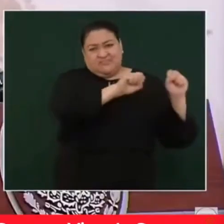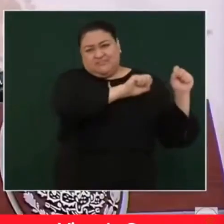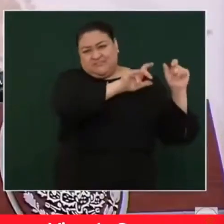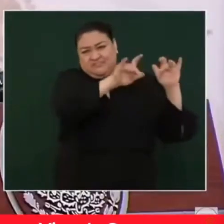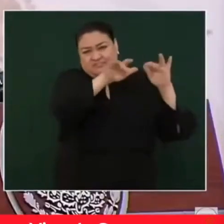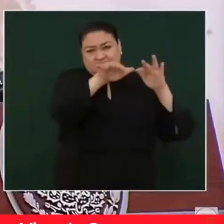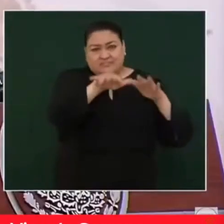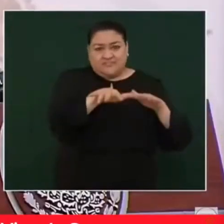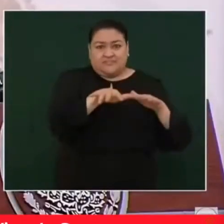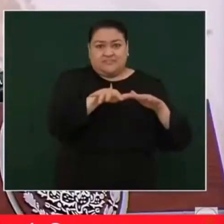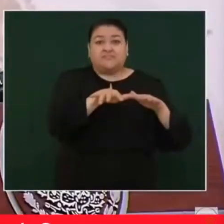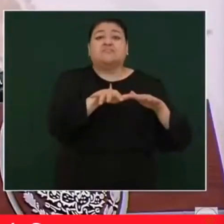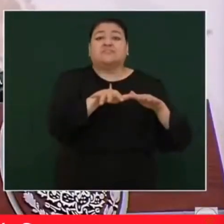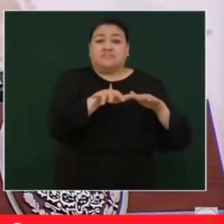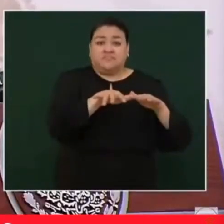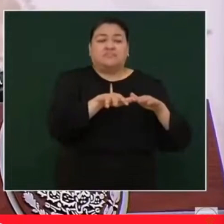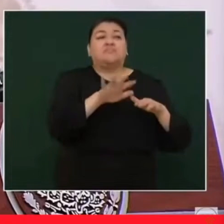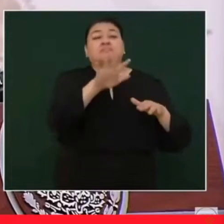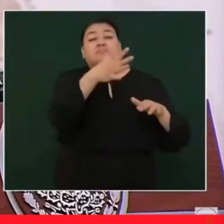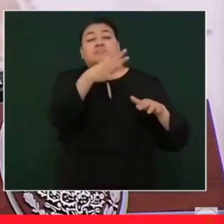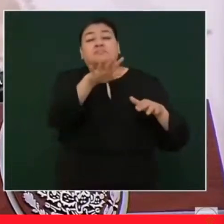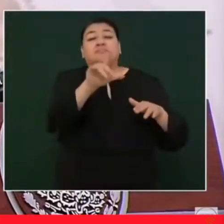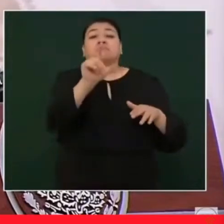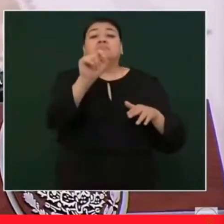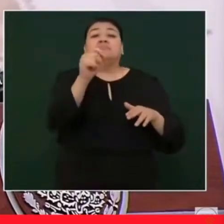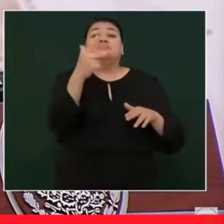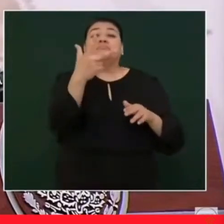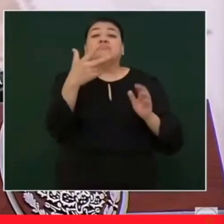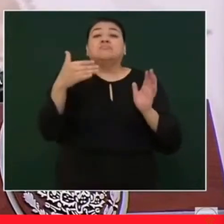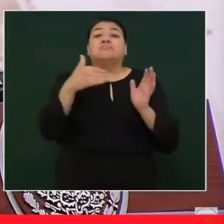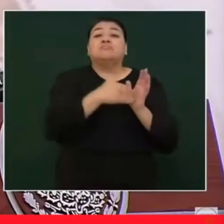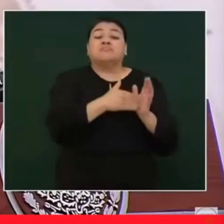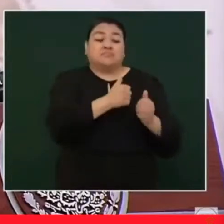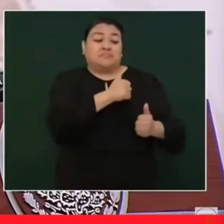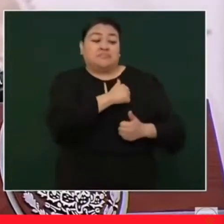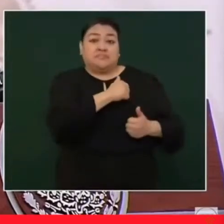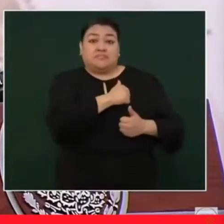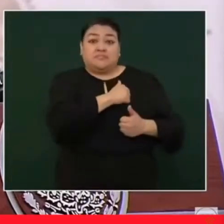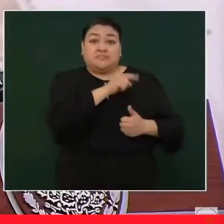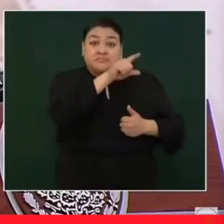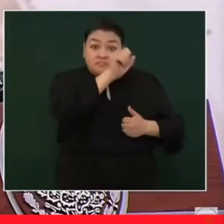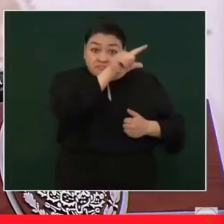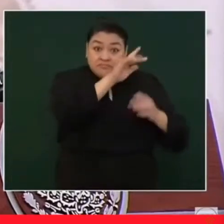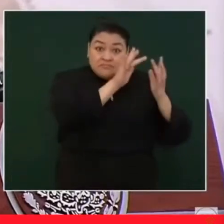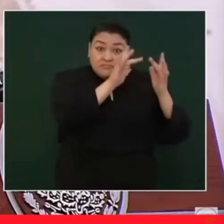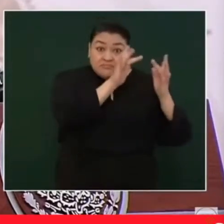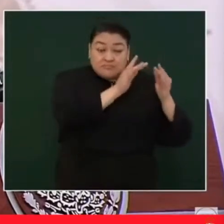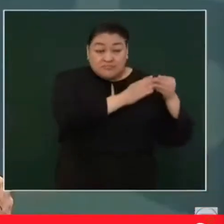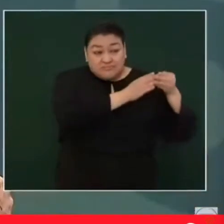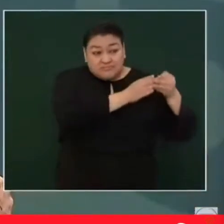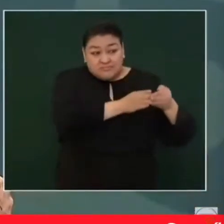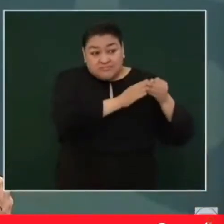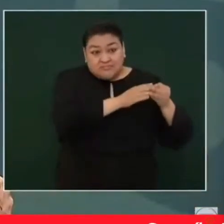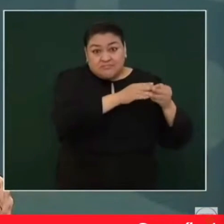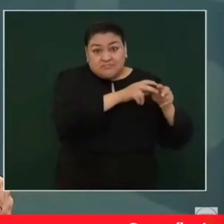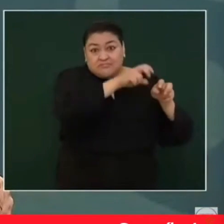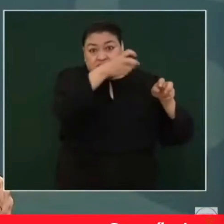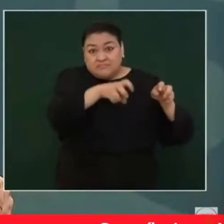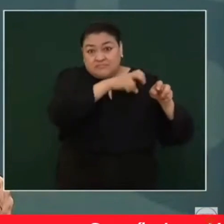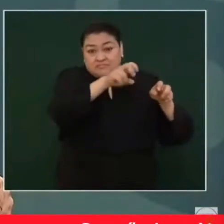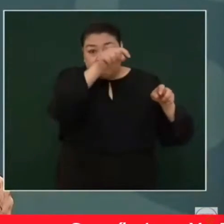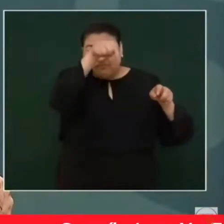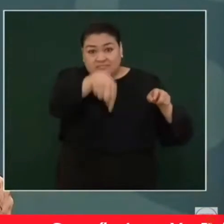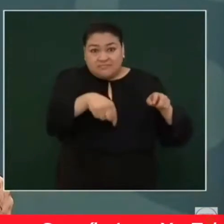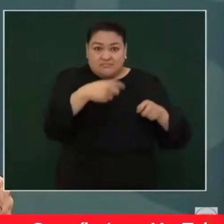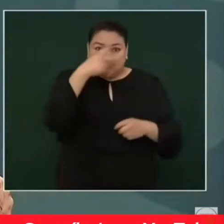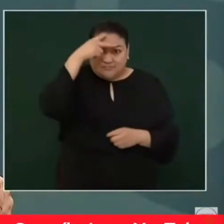Llegaron 28 mil soldados franceses, pero